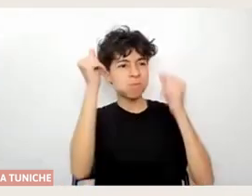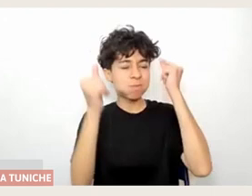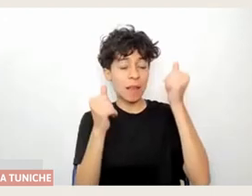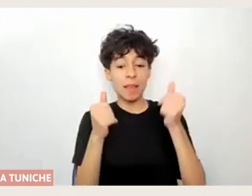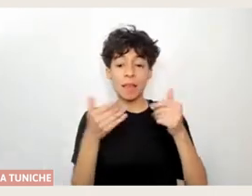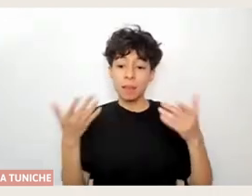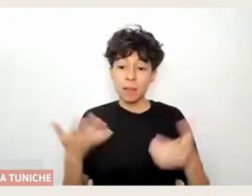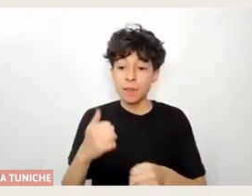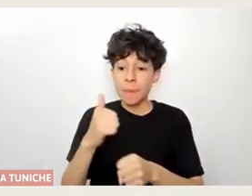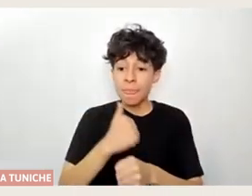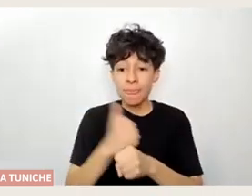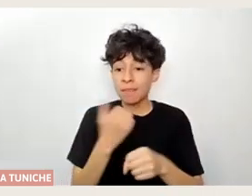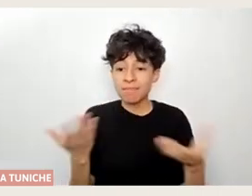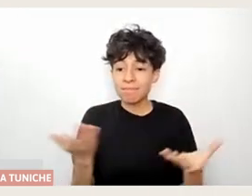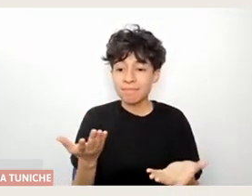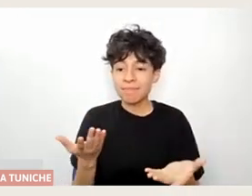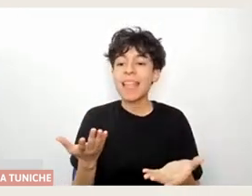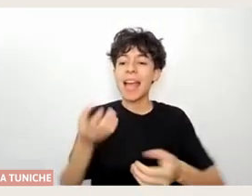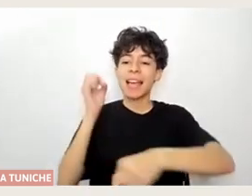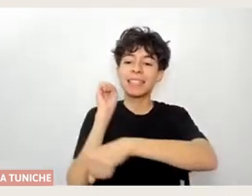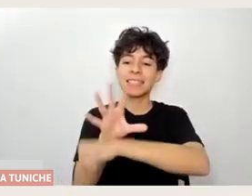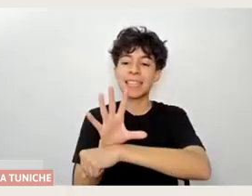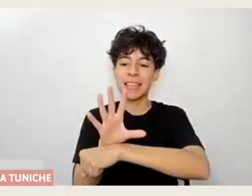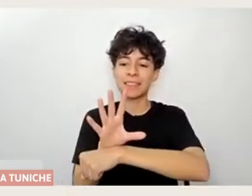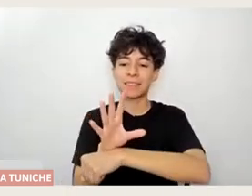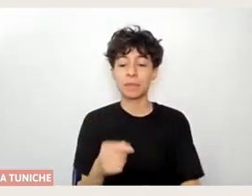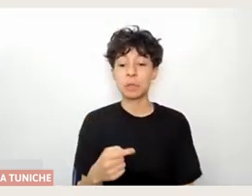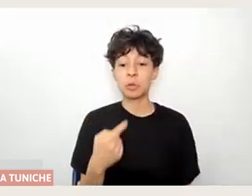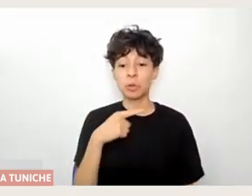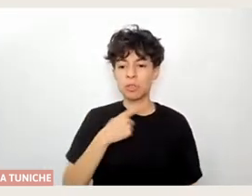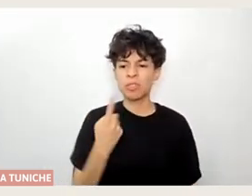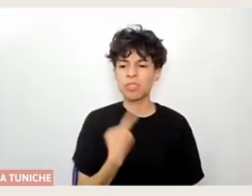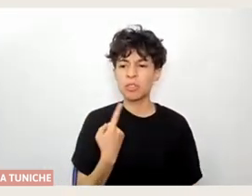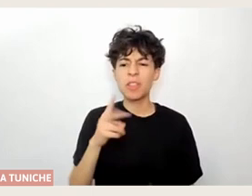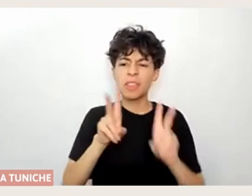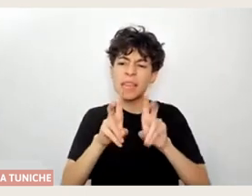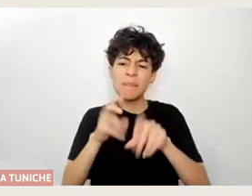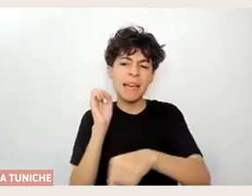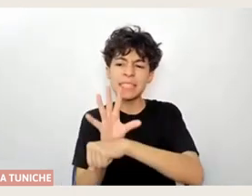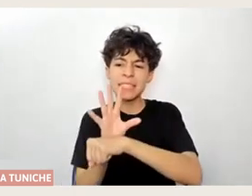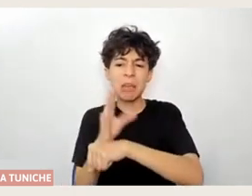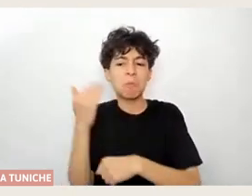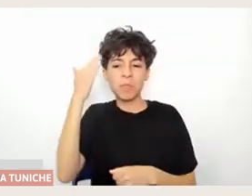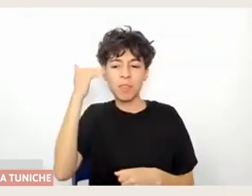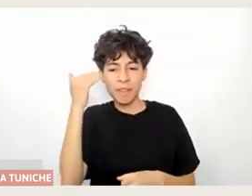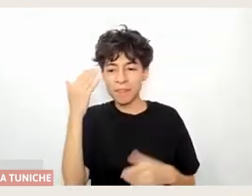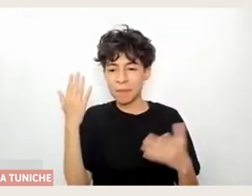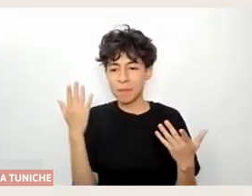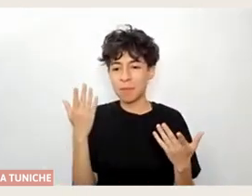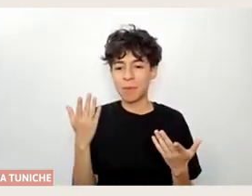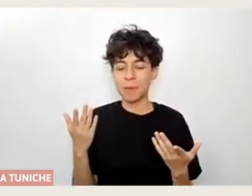que era un taller de cine. Bueno, pocos sabemos de cine y en provincia, aunque